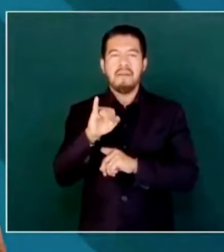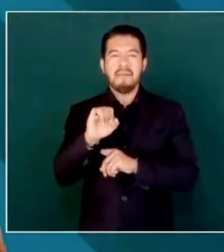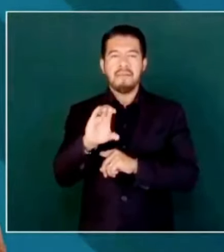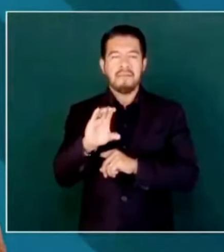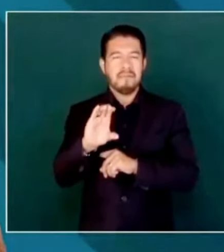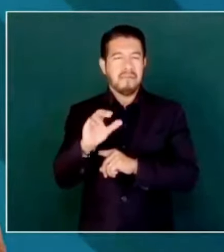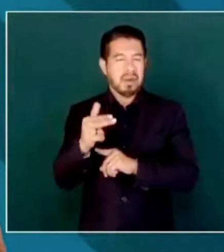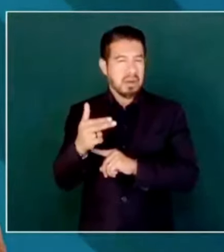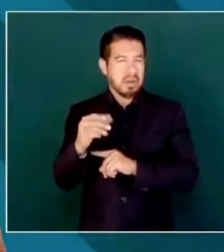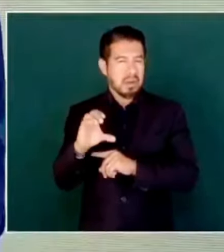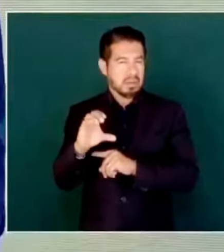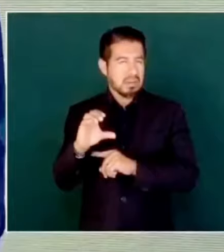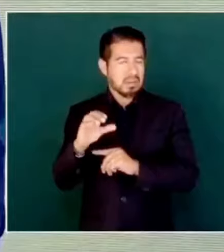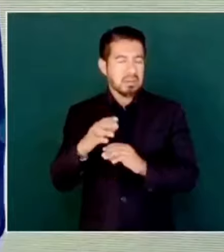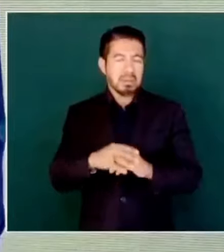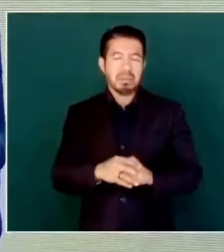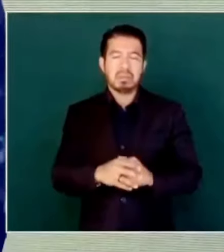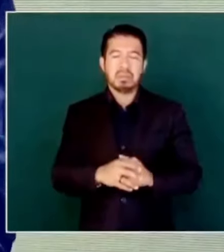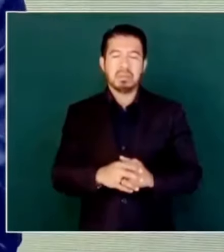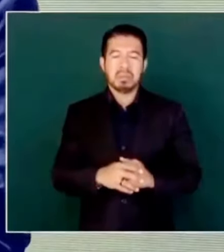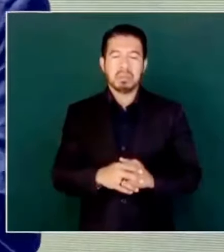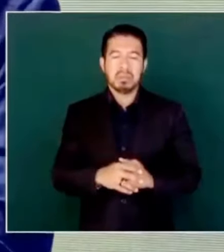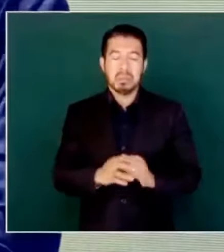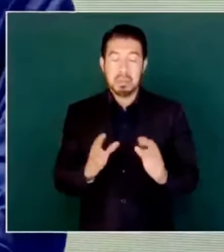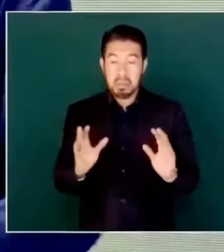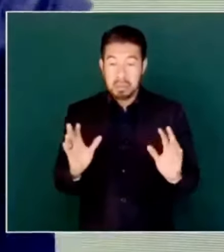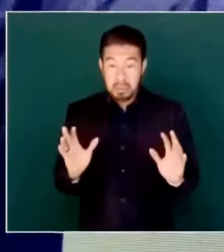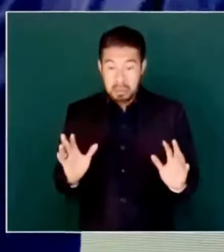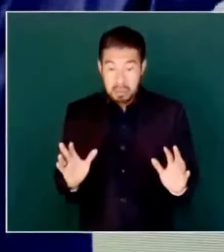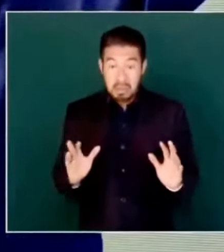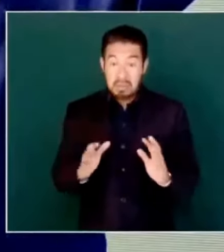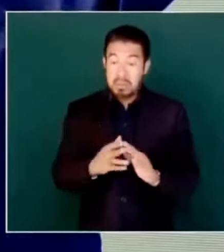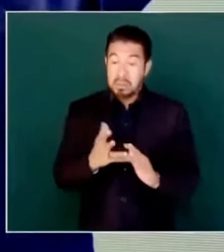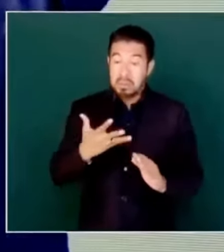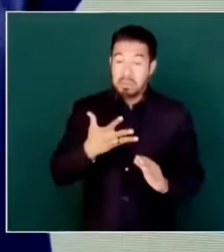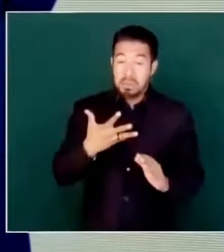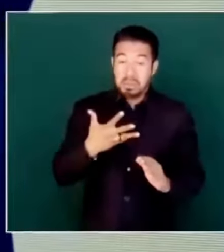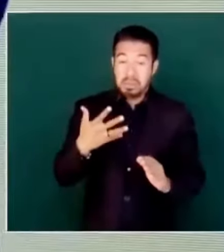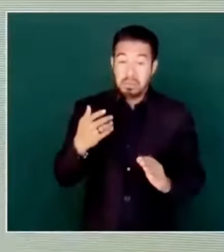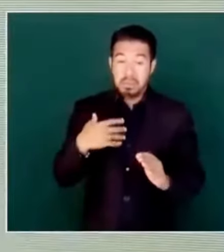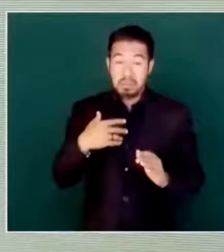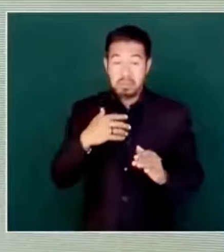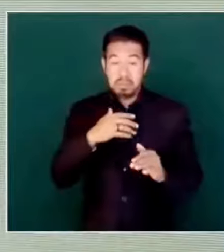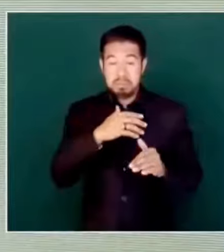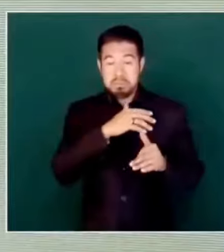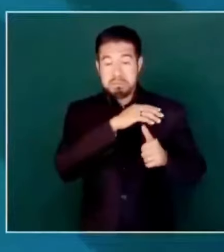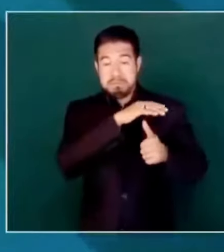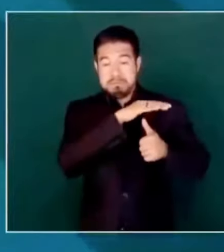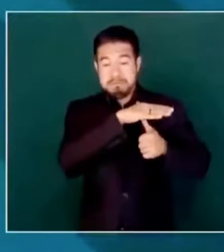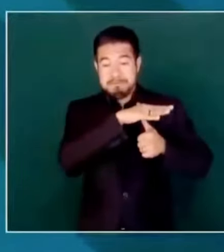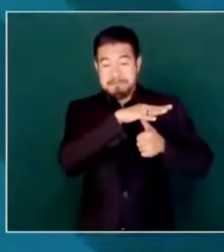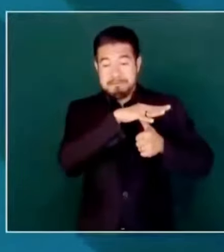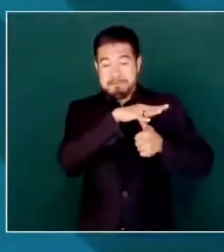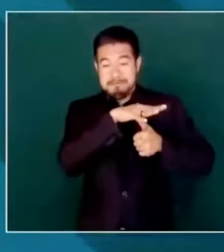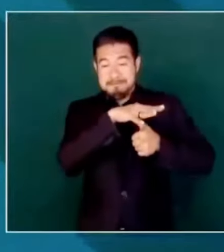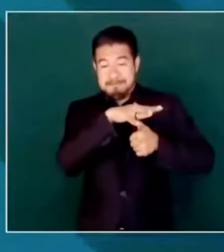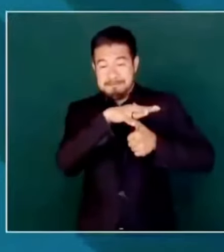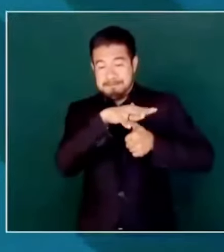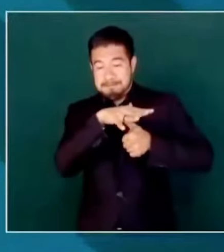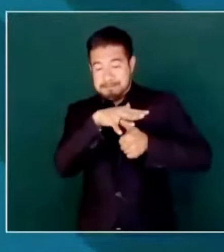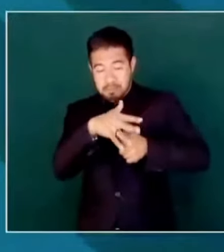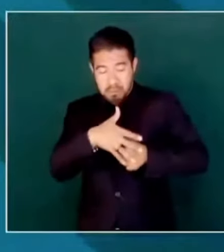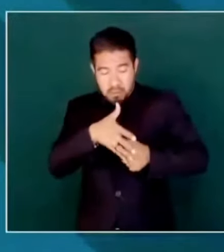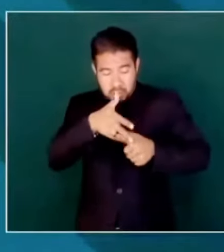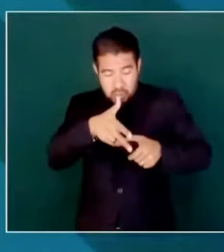No, estaba helicópteros tomando